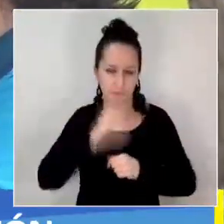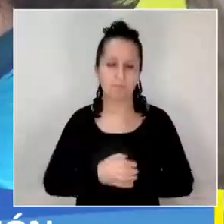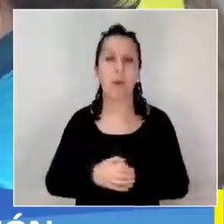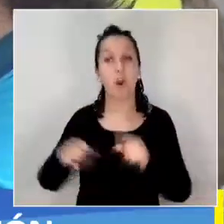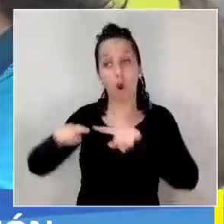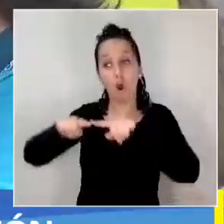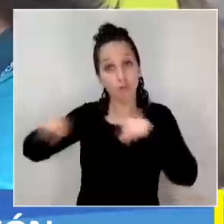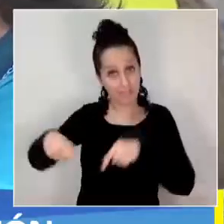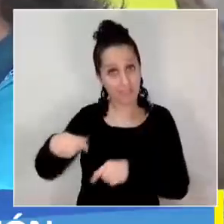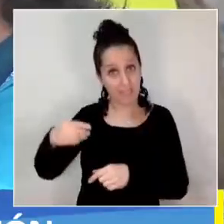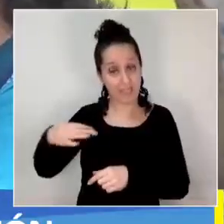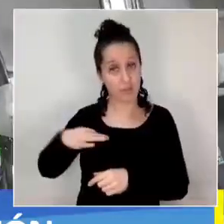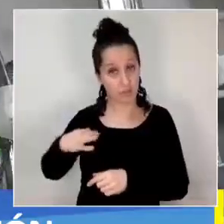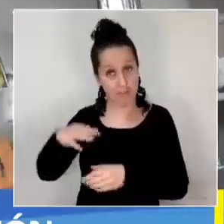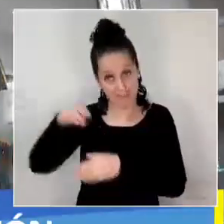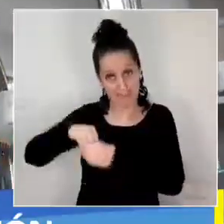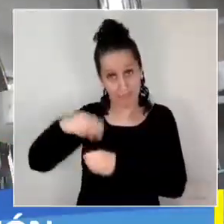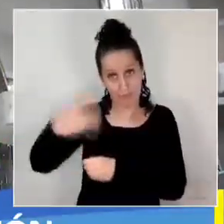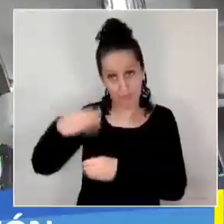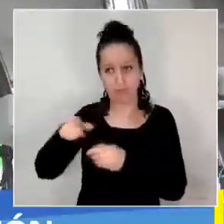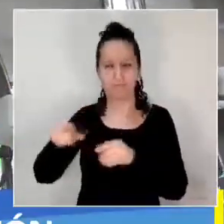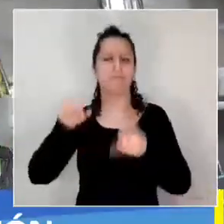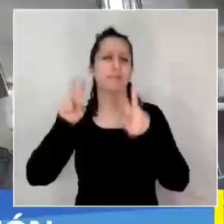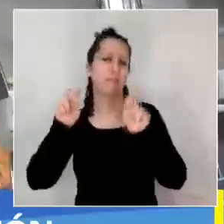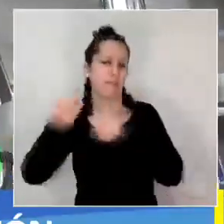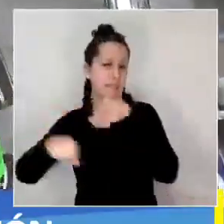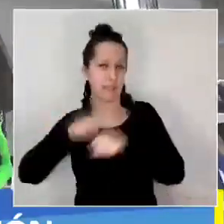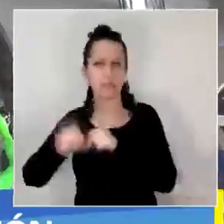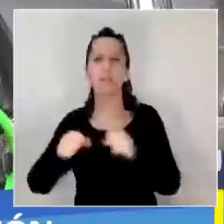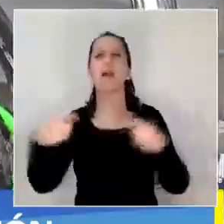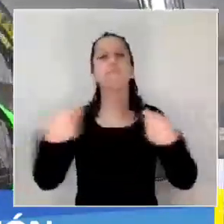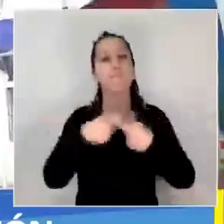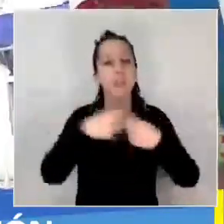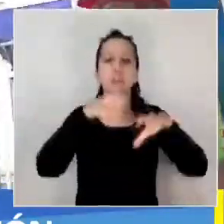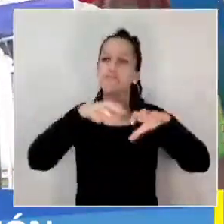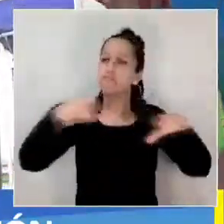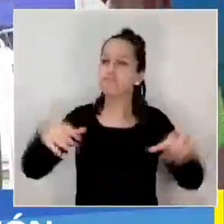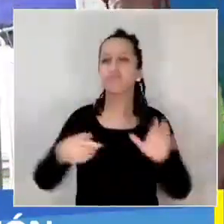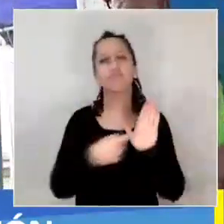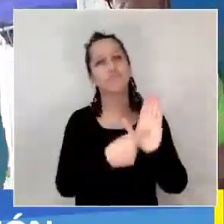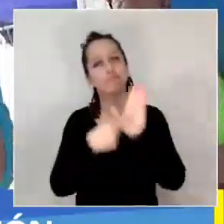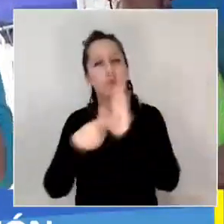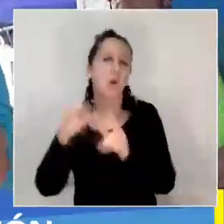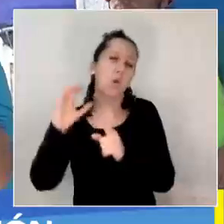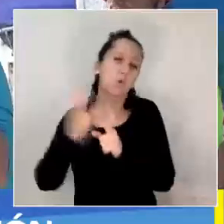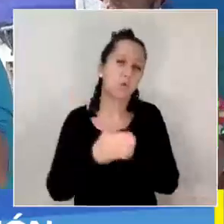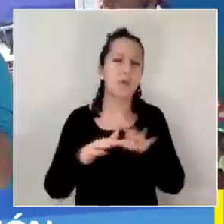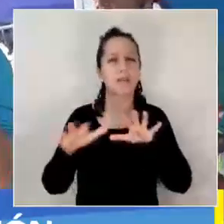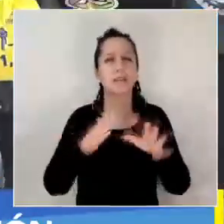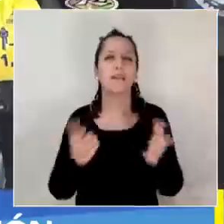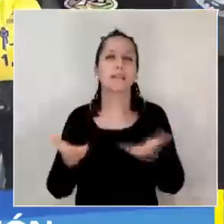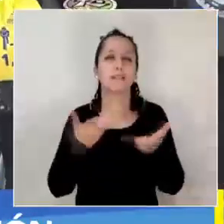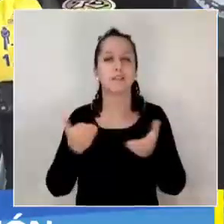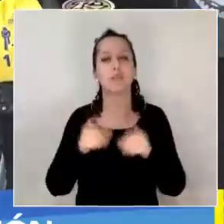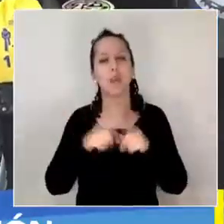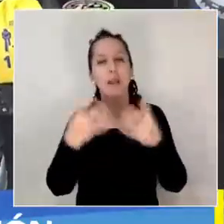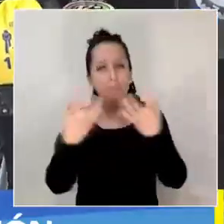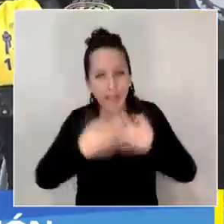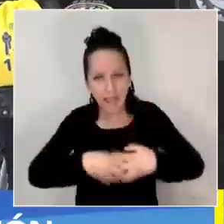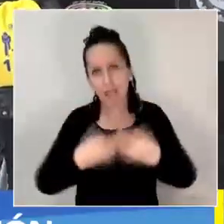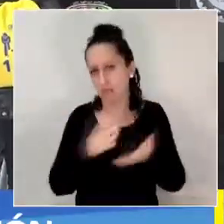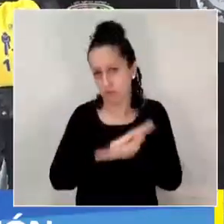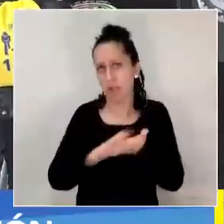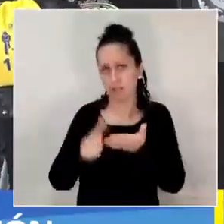Ciudadana de la Bicicleta realizó una feria cultural en la Plaza de Tribunales y contó con servicios de ajuste mecánico